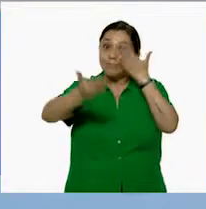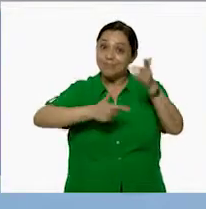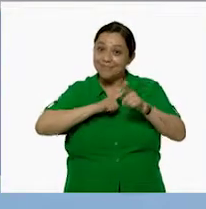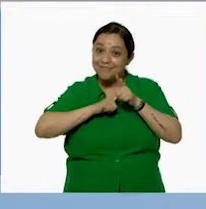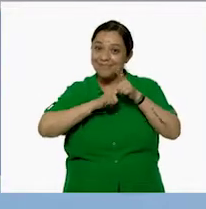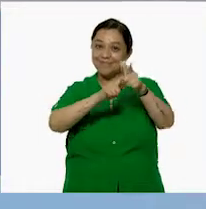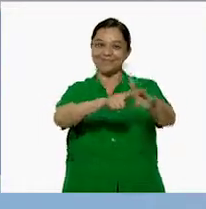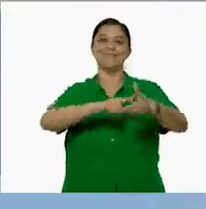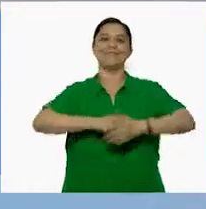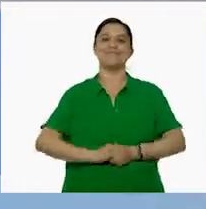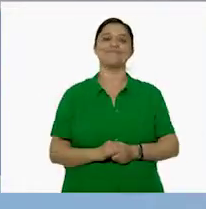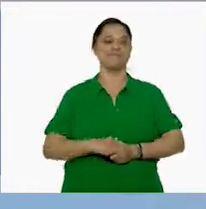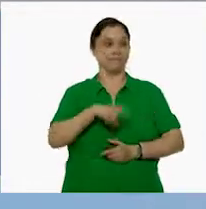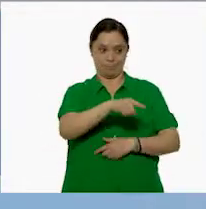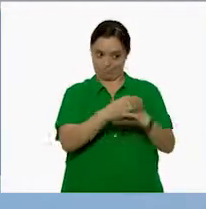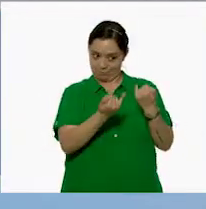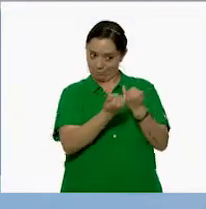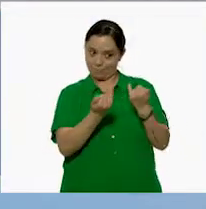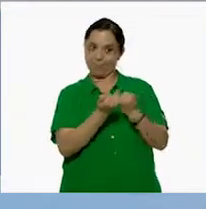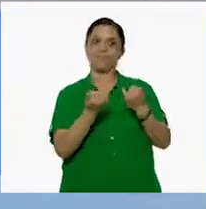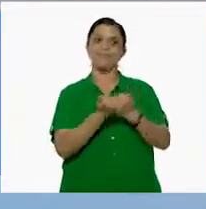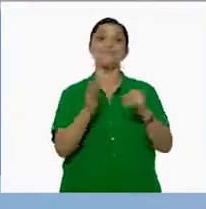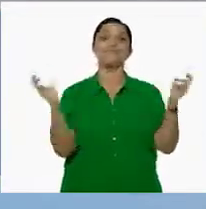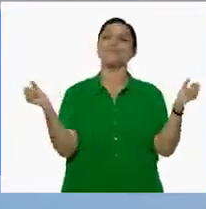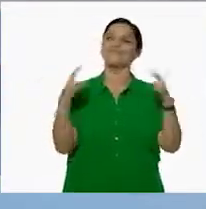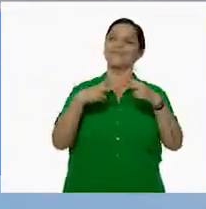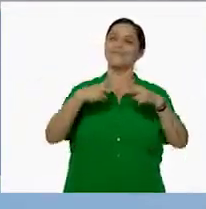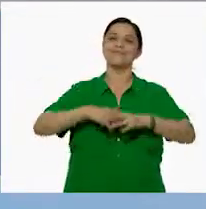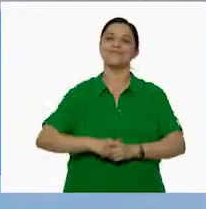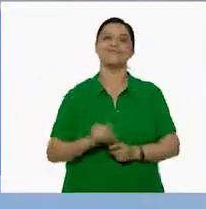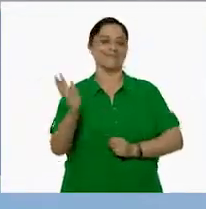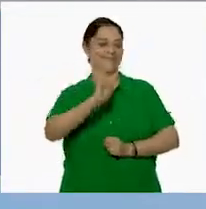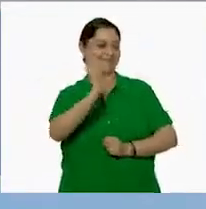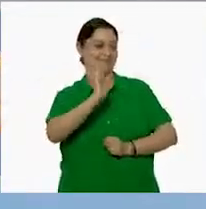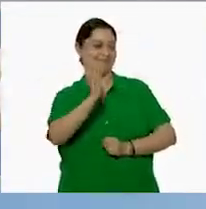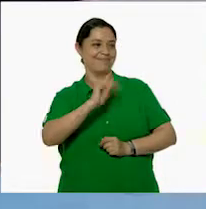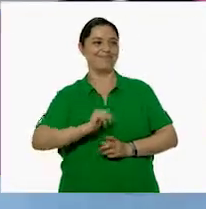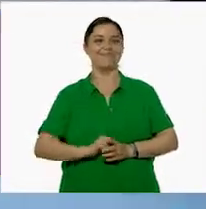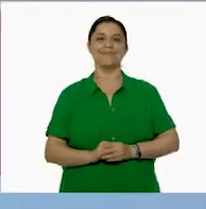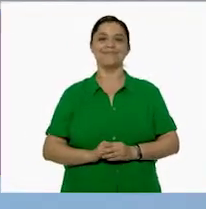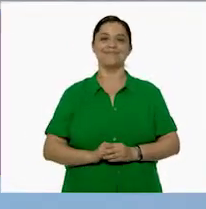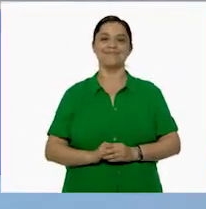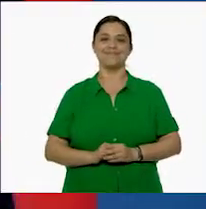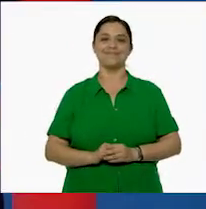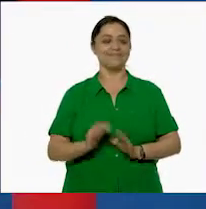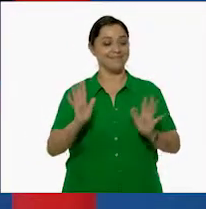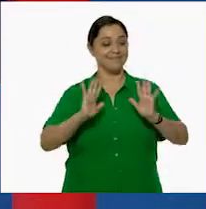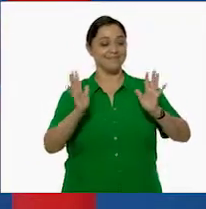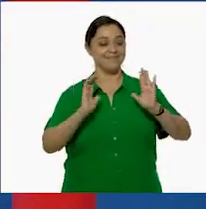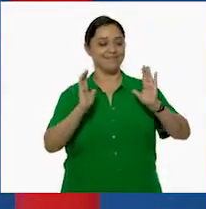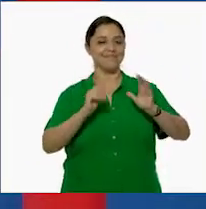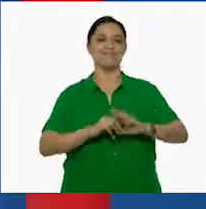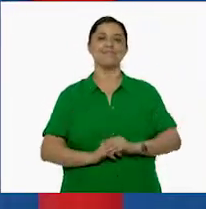Tú tampoco no dejes de estudiar, Ale. No, nos vemos. Adiós, Ale. adiós, adiós. Que te vaya bien.